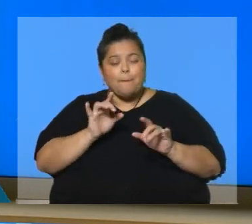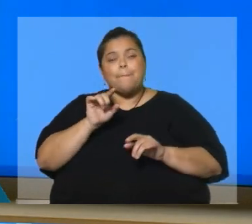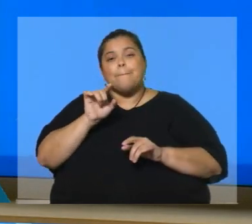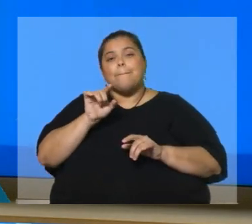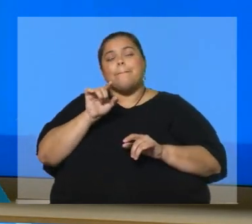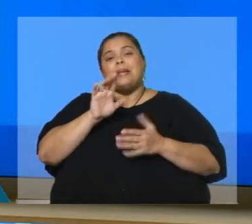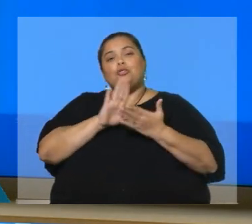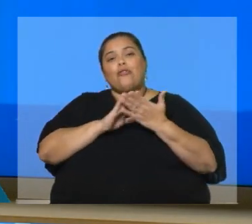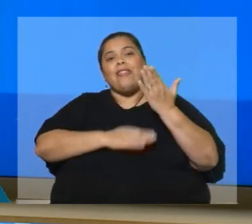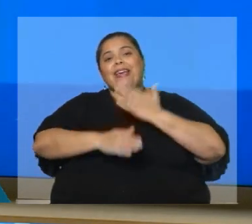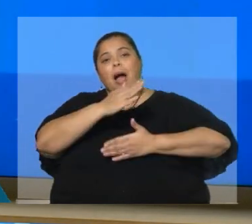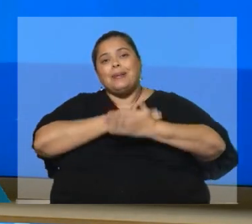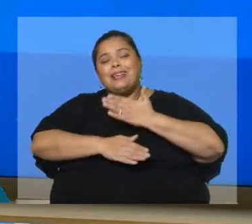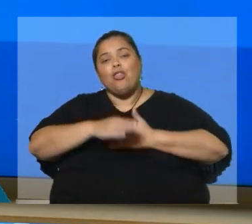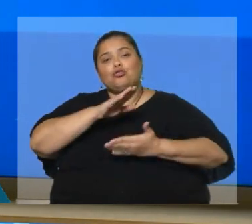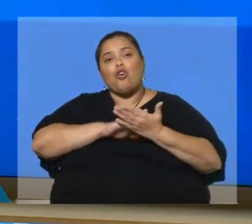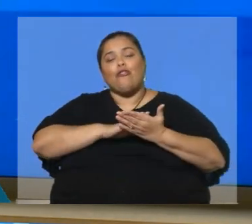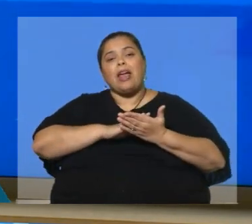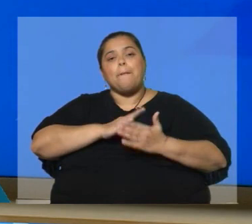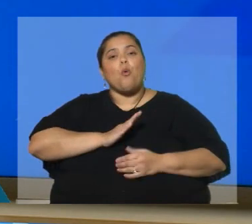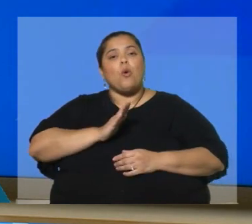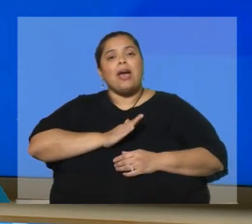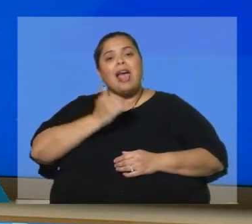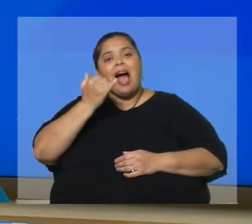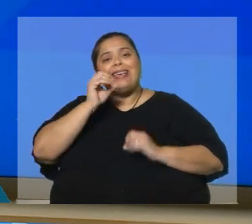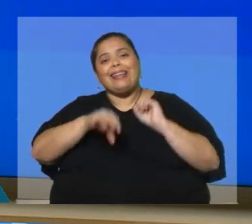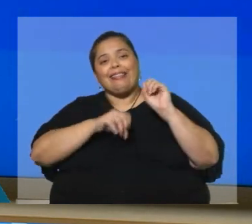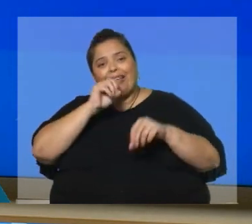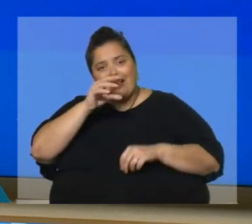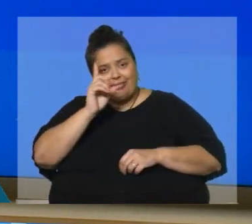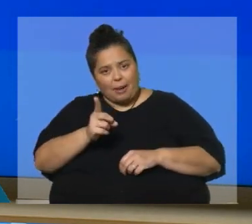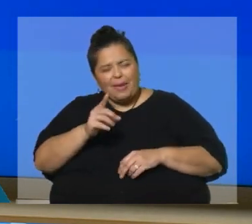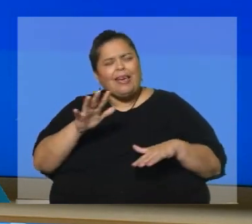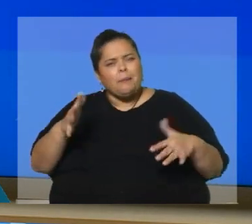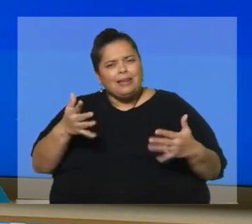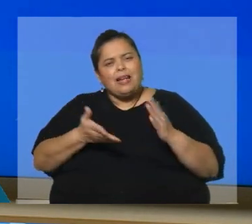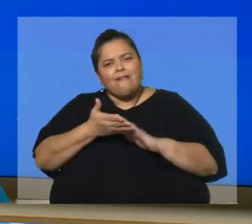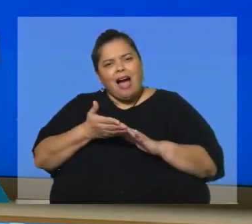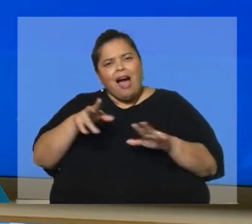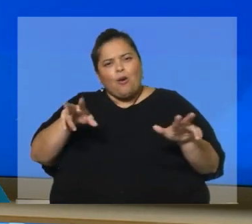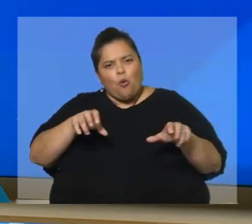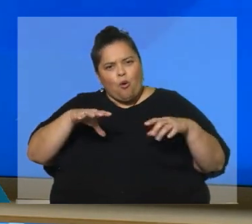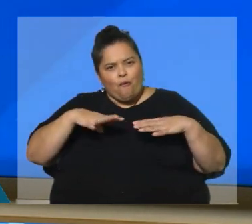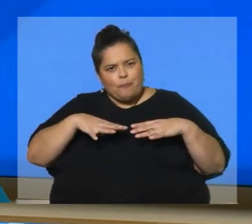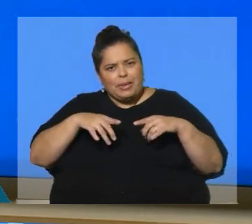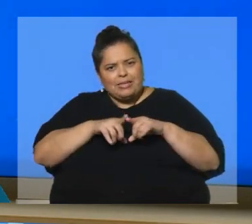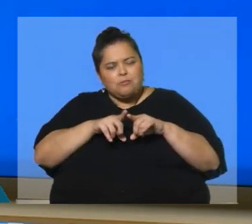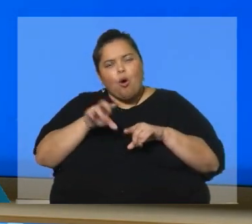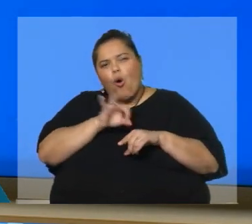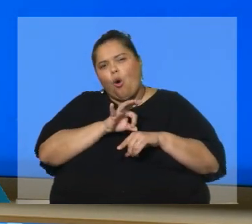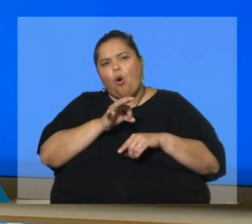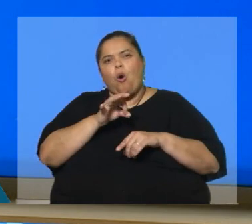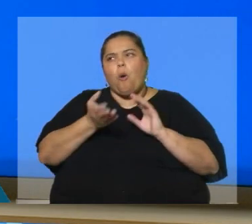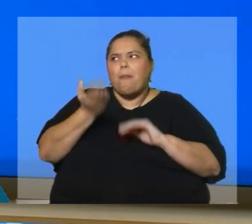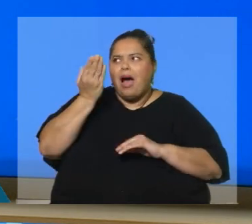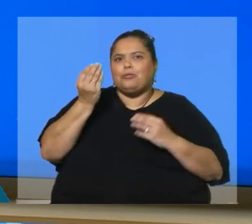para discapacitados y para mujeres, escuché que había algunas críticas también, ¿qué pasa con ellos? ¿Van a cobrar lo mismo que ahora? ¿Van a cobrar más? ¿De qué manera se les tiene